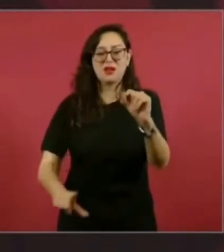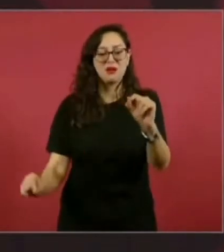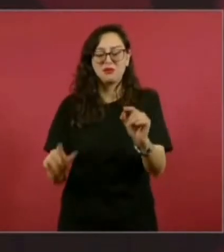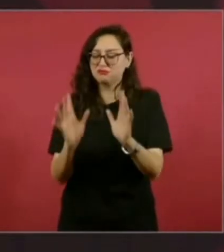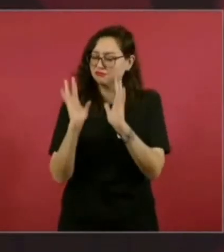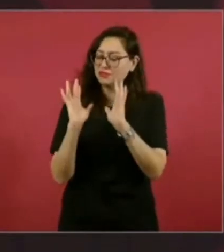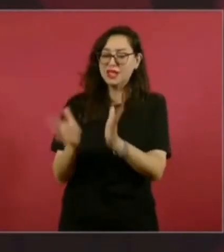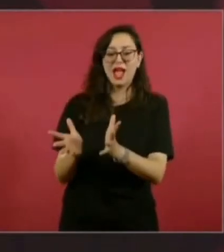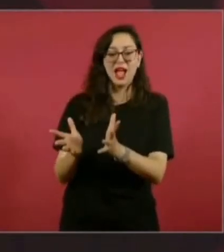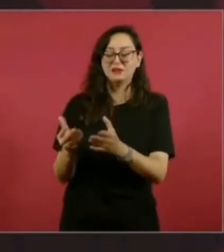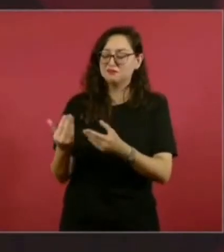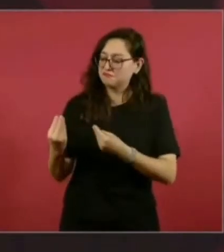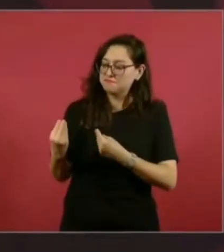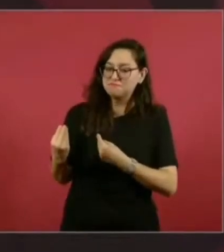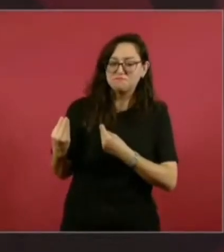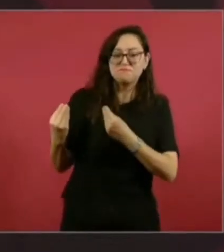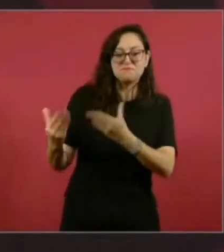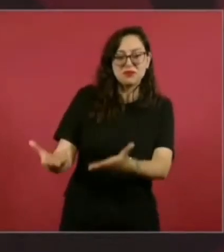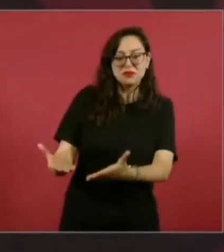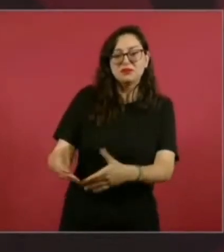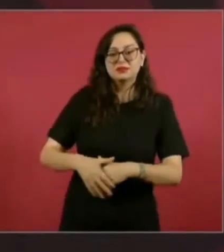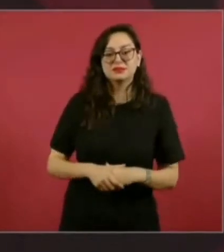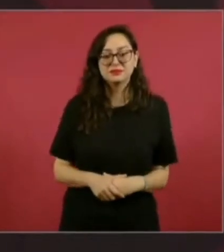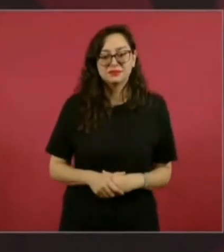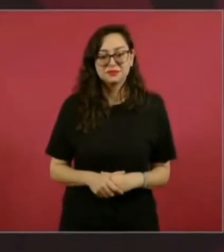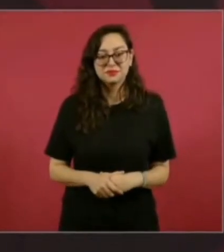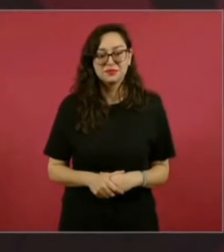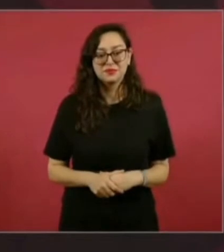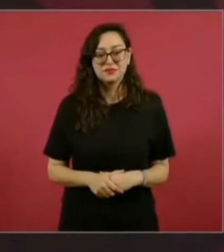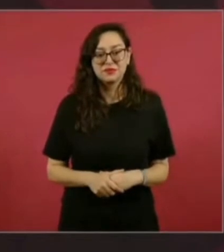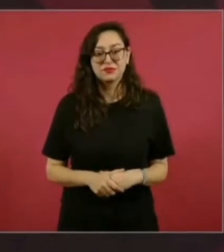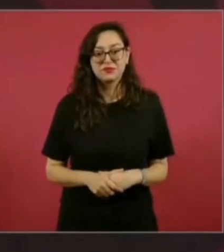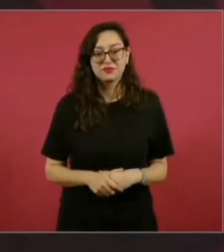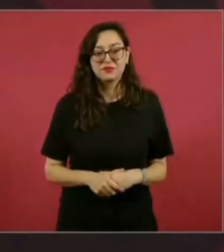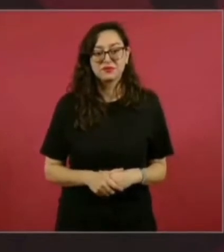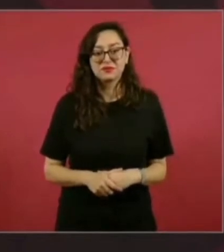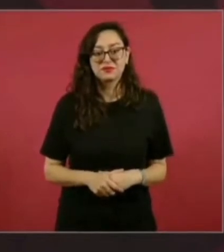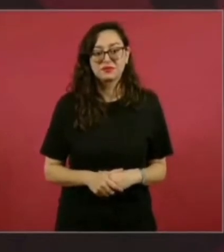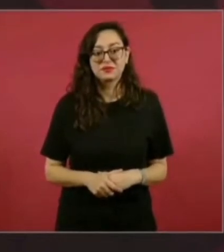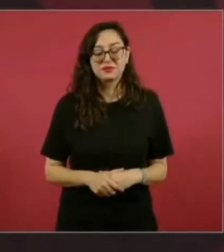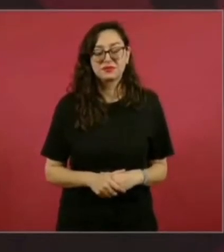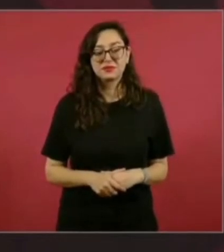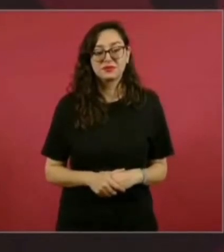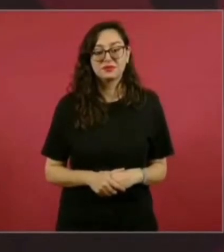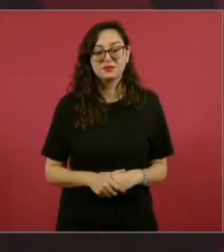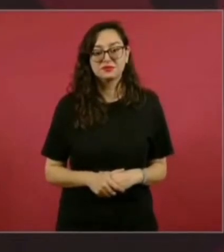Hay una historia bellísima, no voy a llegar hasta allá,